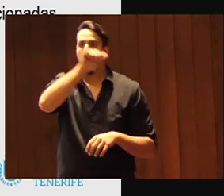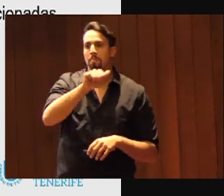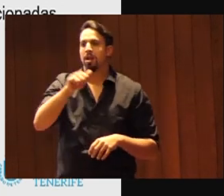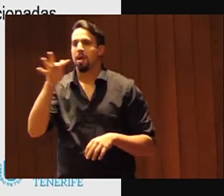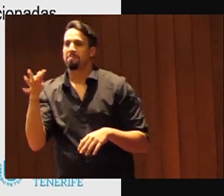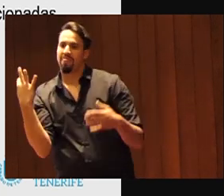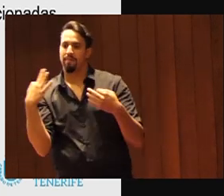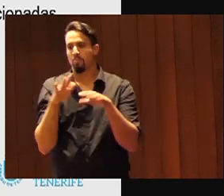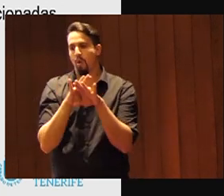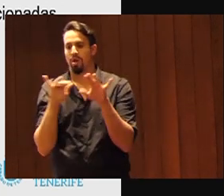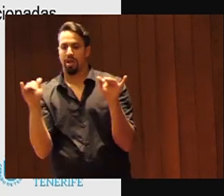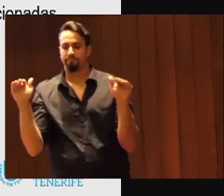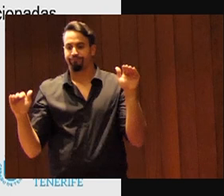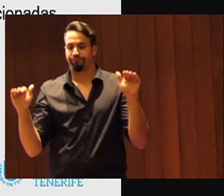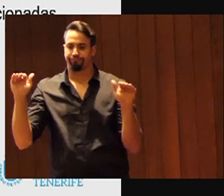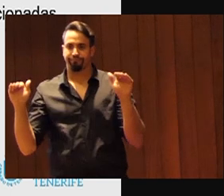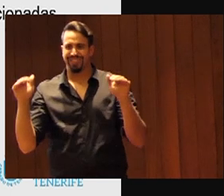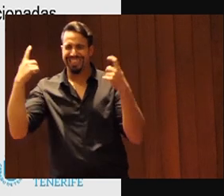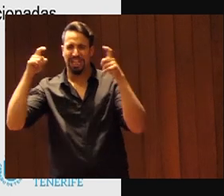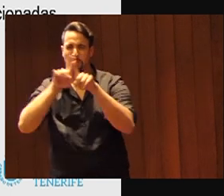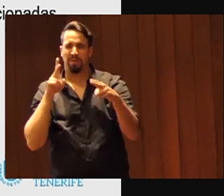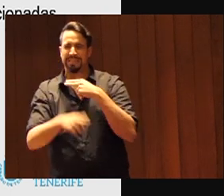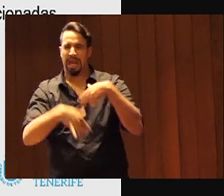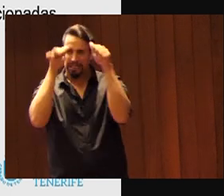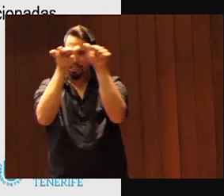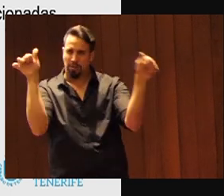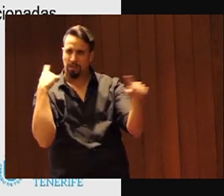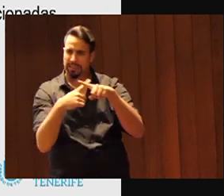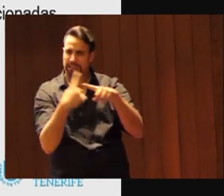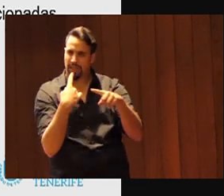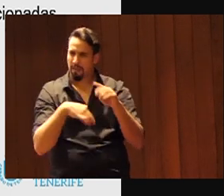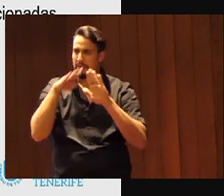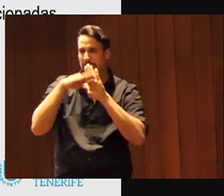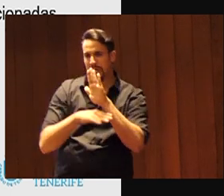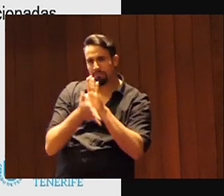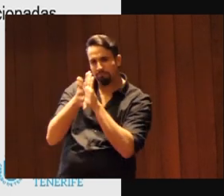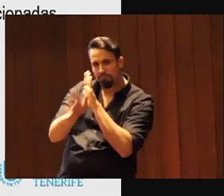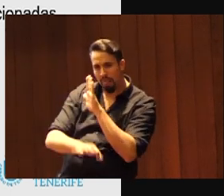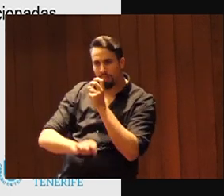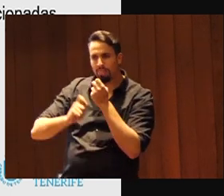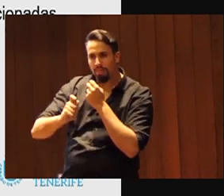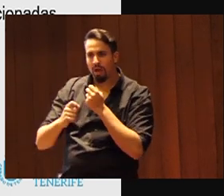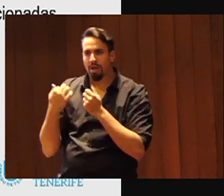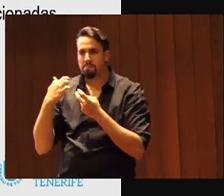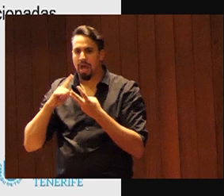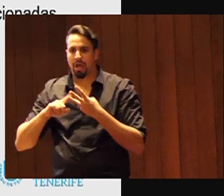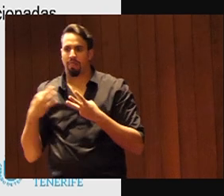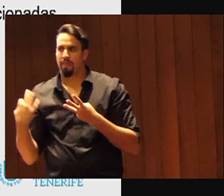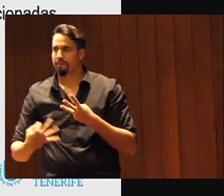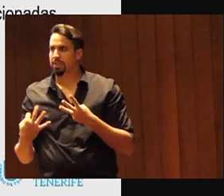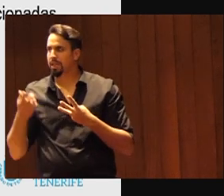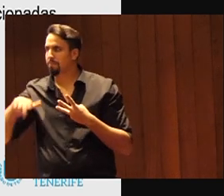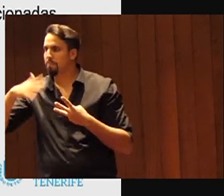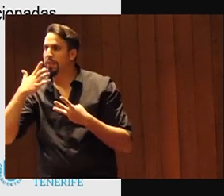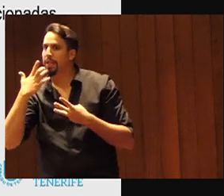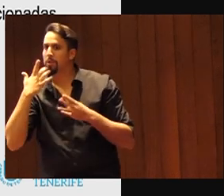y librarse ¿no? de los estereotipos sexistas establecer indicadores la presencia equilibrada por ejemplo